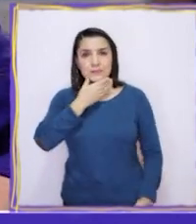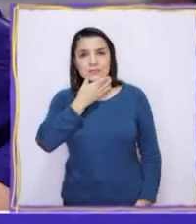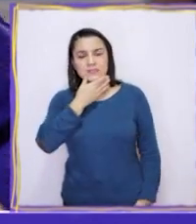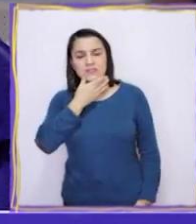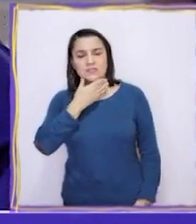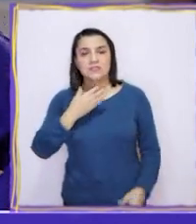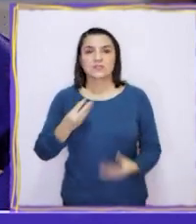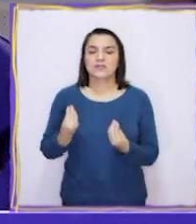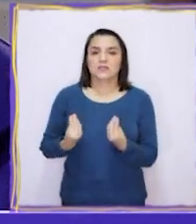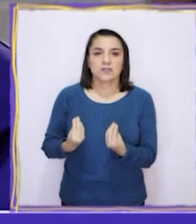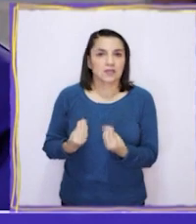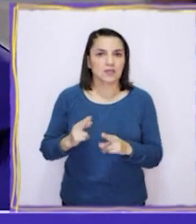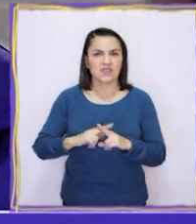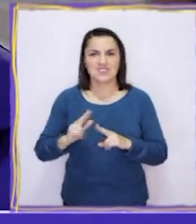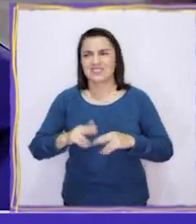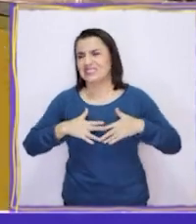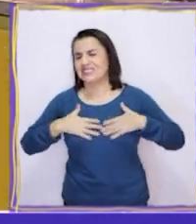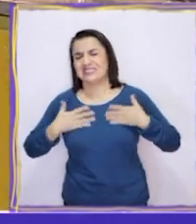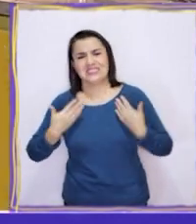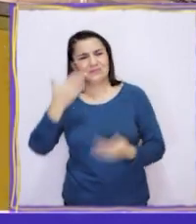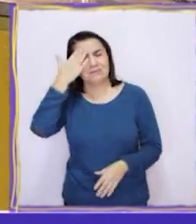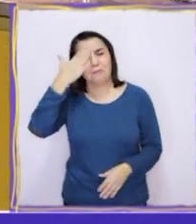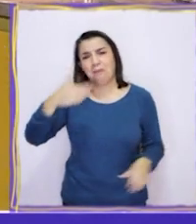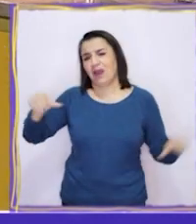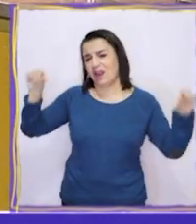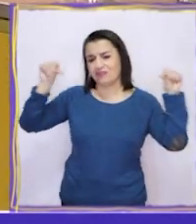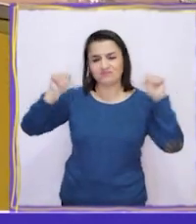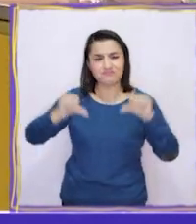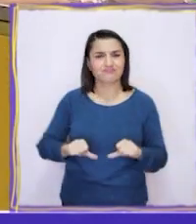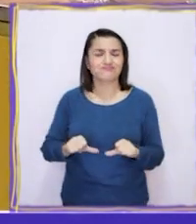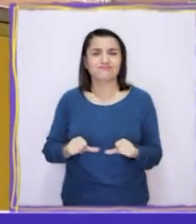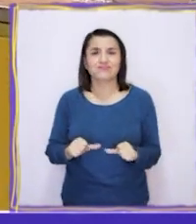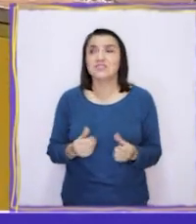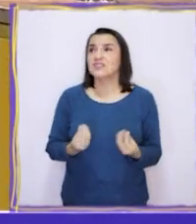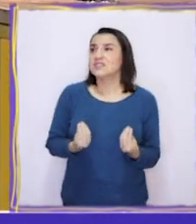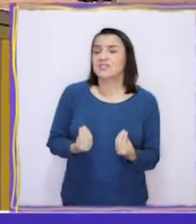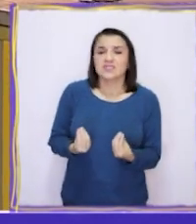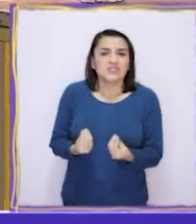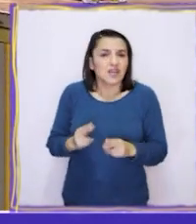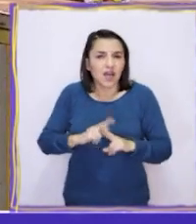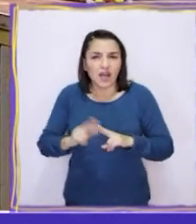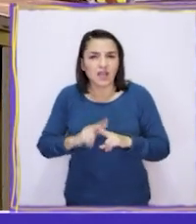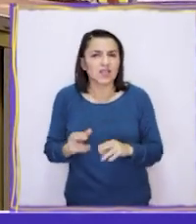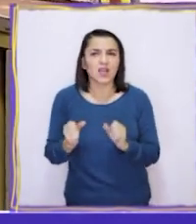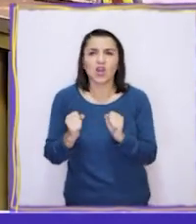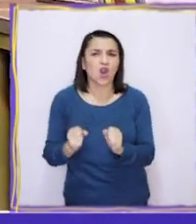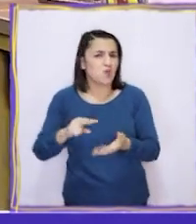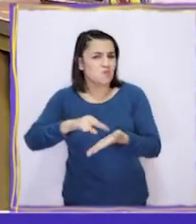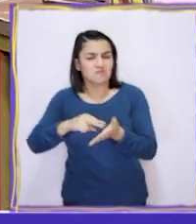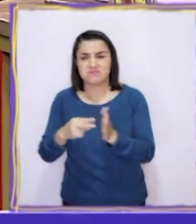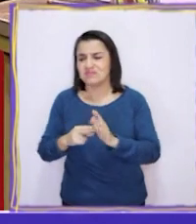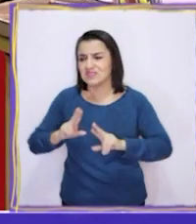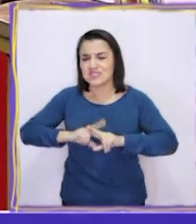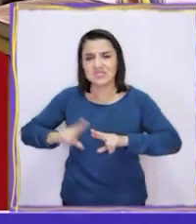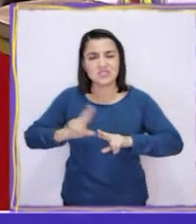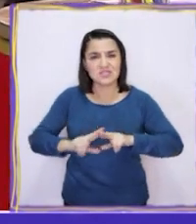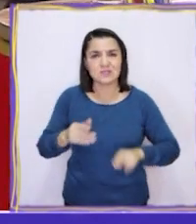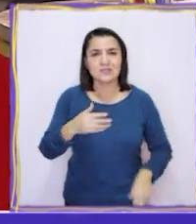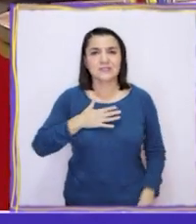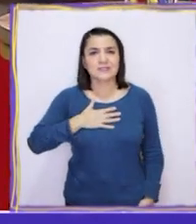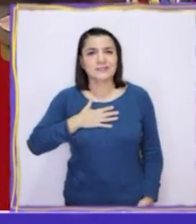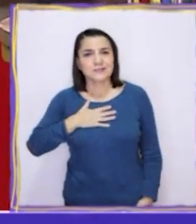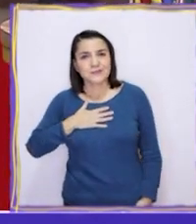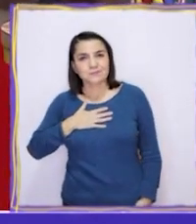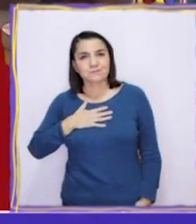¡Ay! ¡Qué terrible! Me siento pésimo. ¿Qué haré? ¿Cómo podré solucionar todo esto?